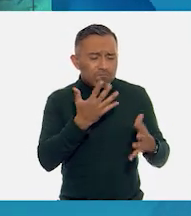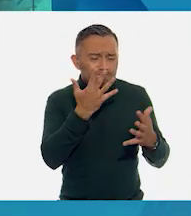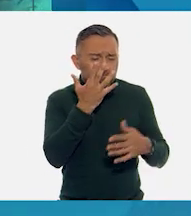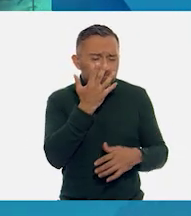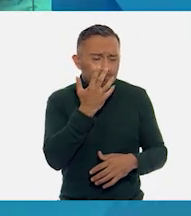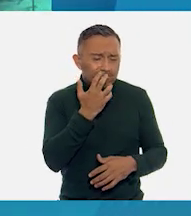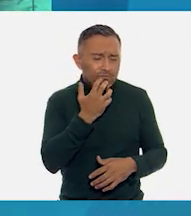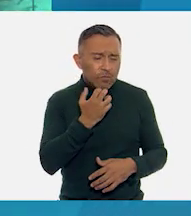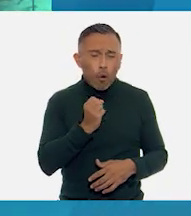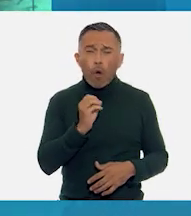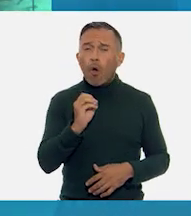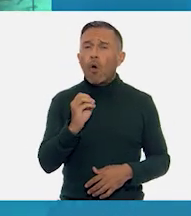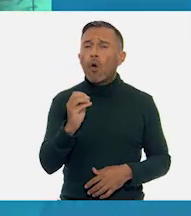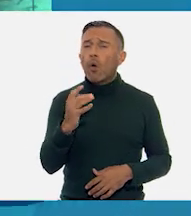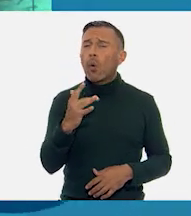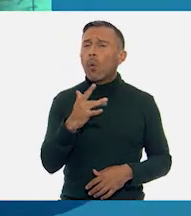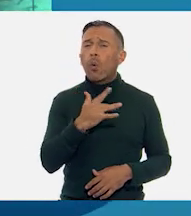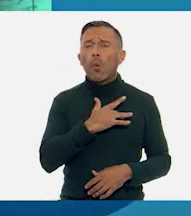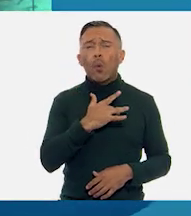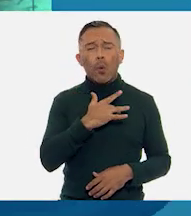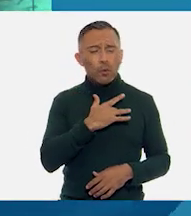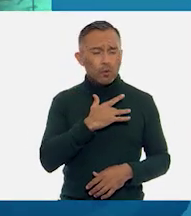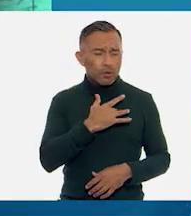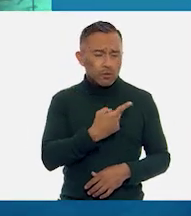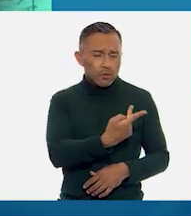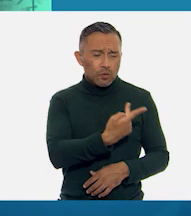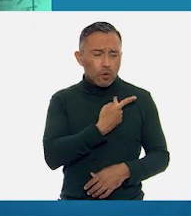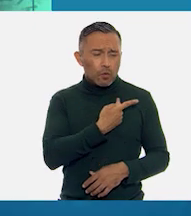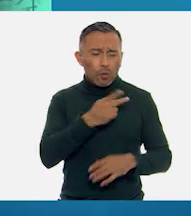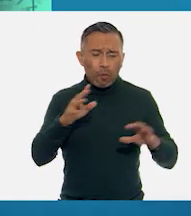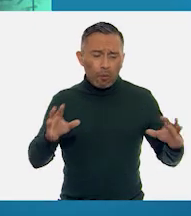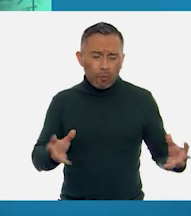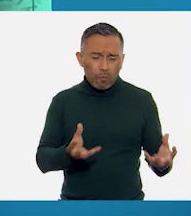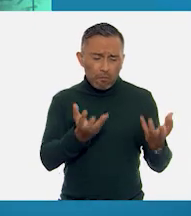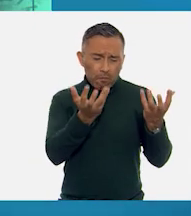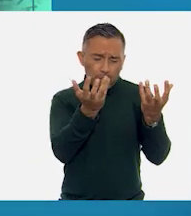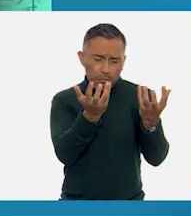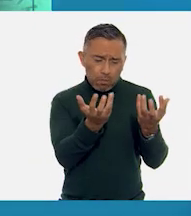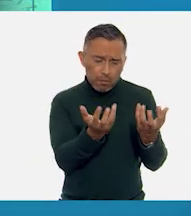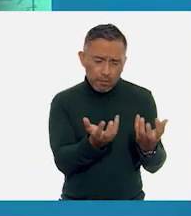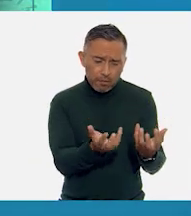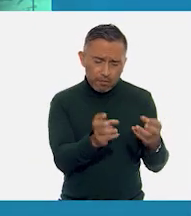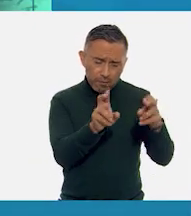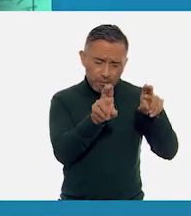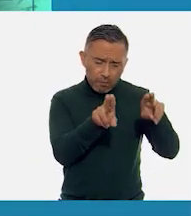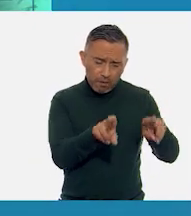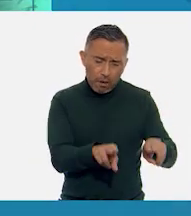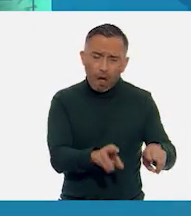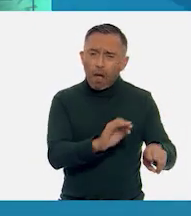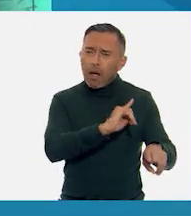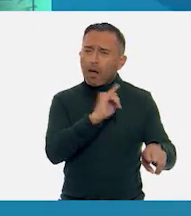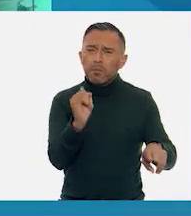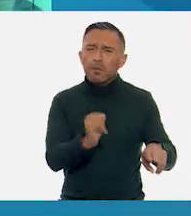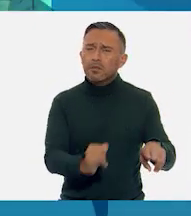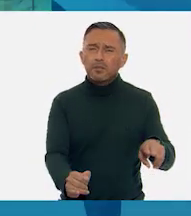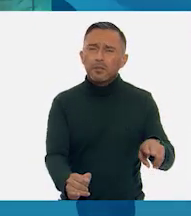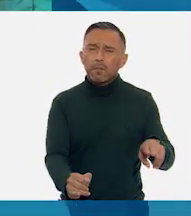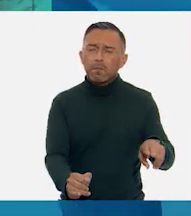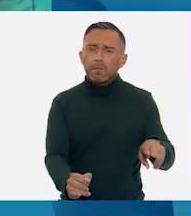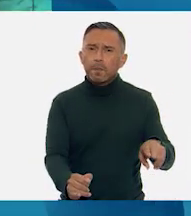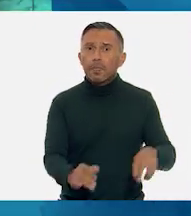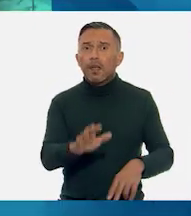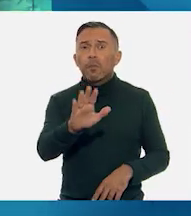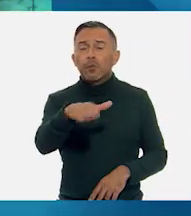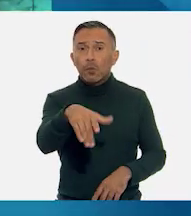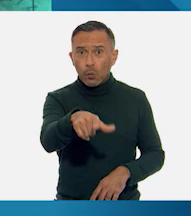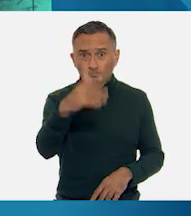mustios corazones nunca estarán sobre tierra juntos. Fuensanta, ¿tú conoces